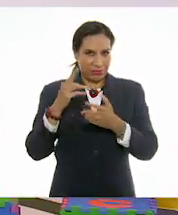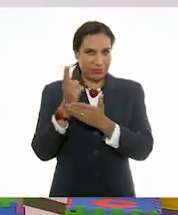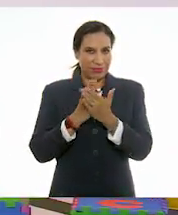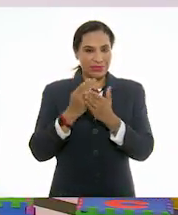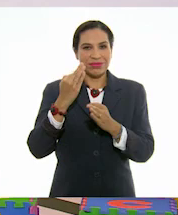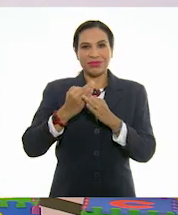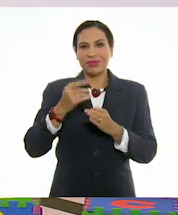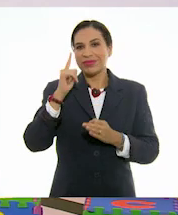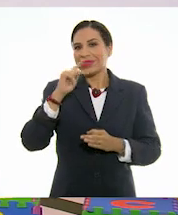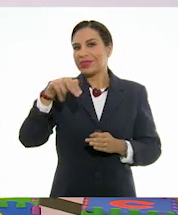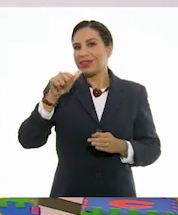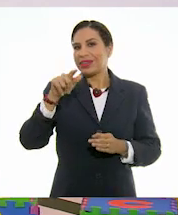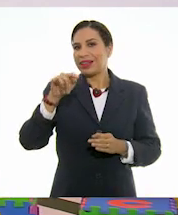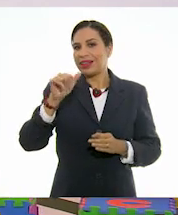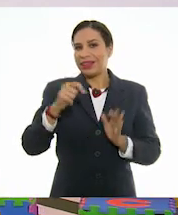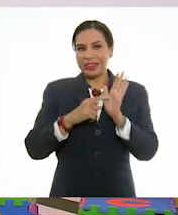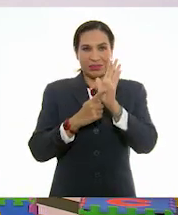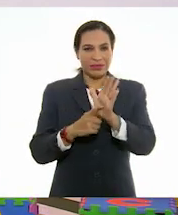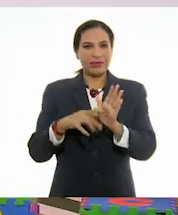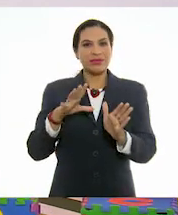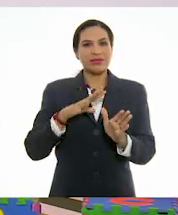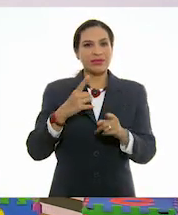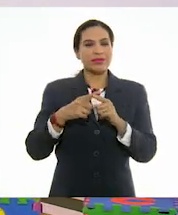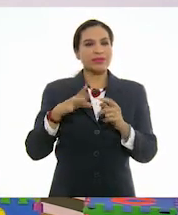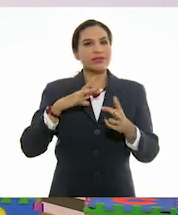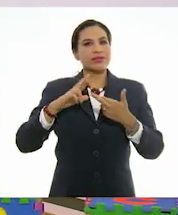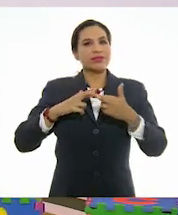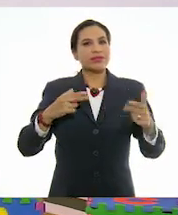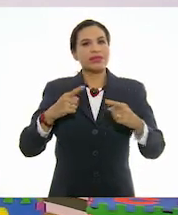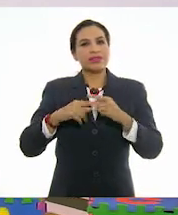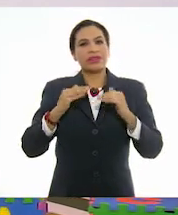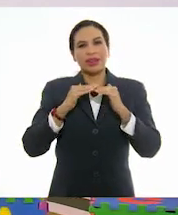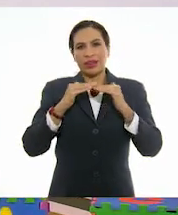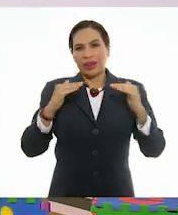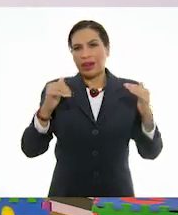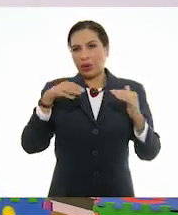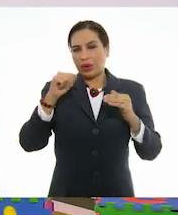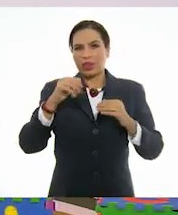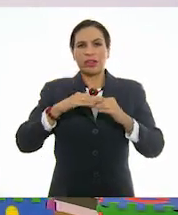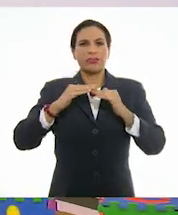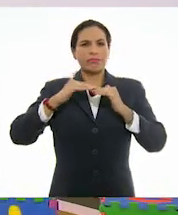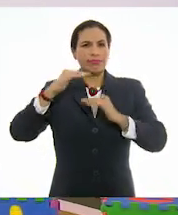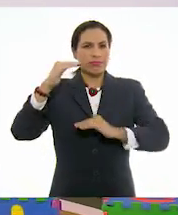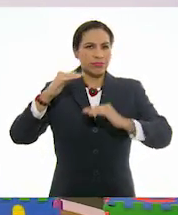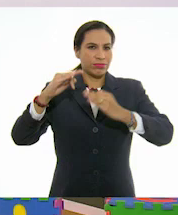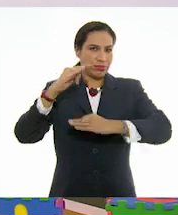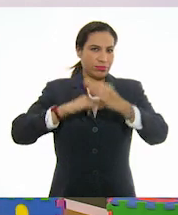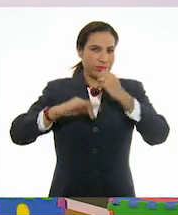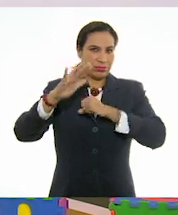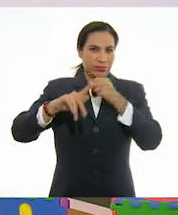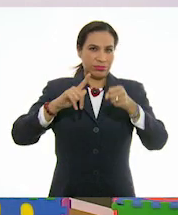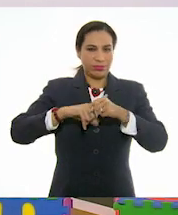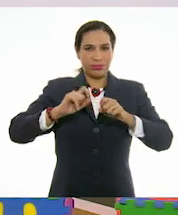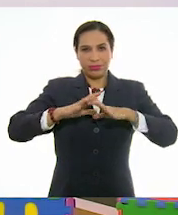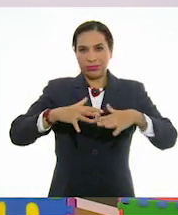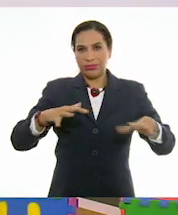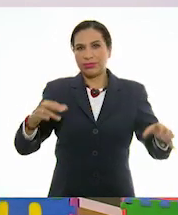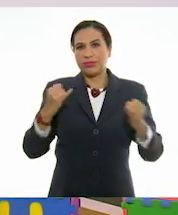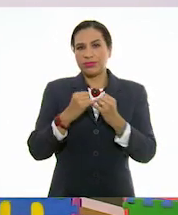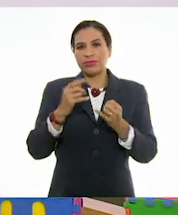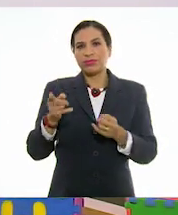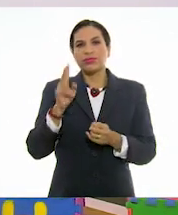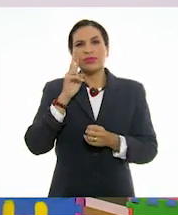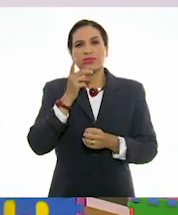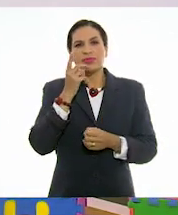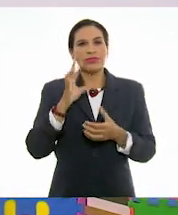nos compartió Natalia que estaban presentes la relación armónica y de tamaño de todos los animales acuáticos. Y ella